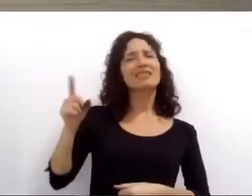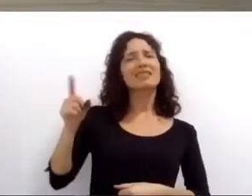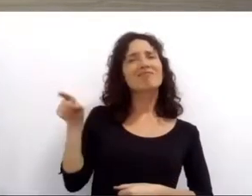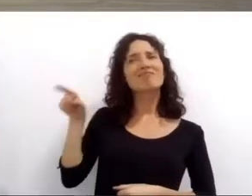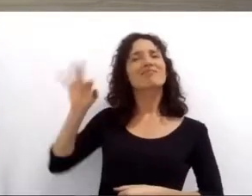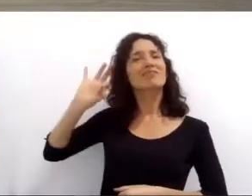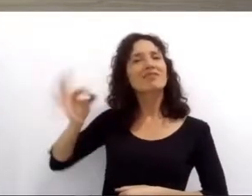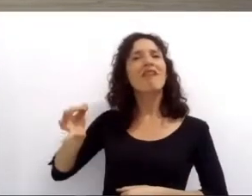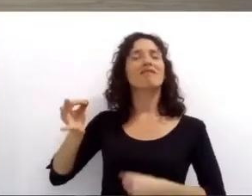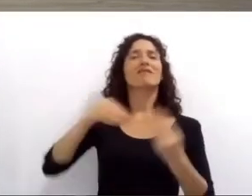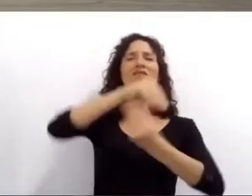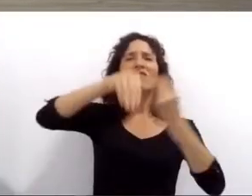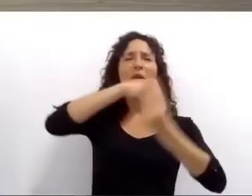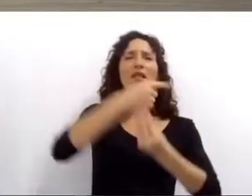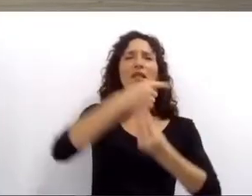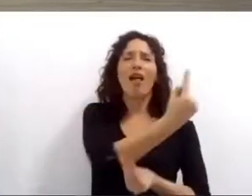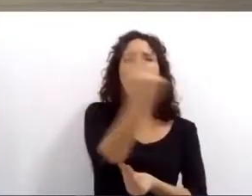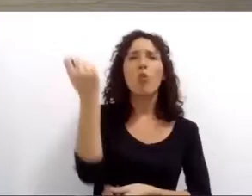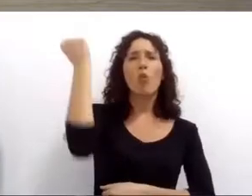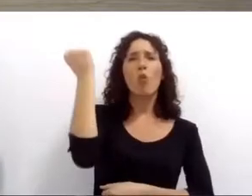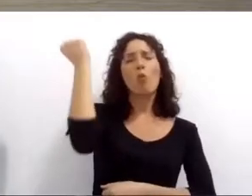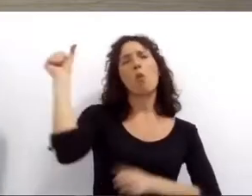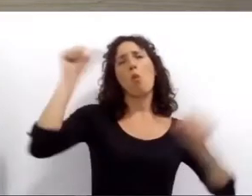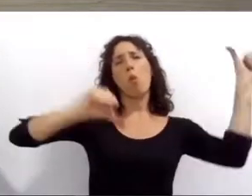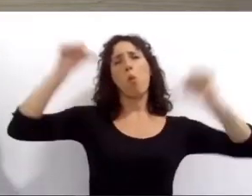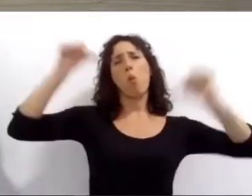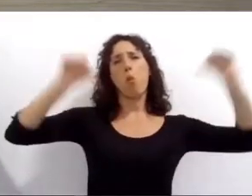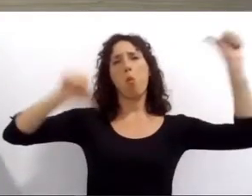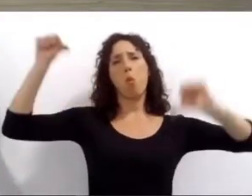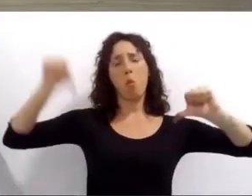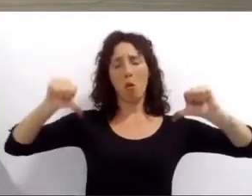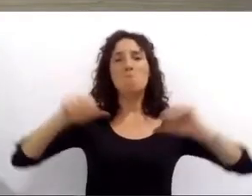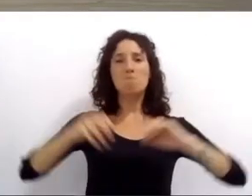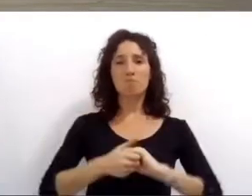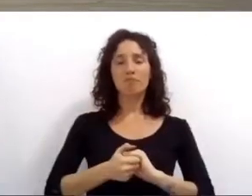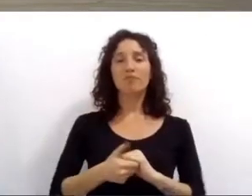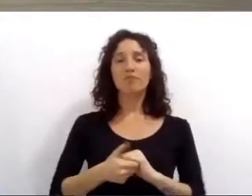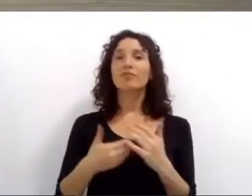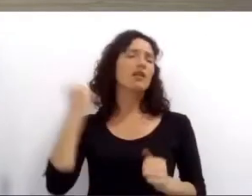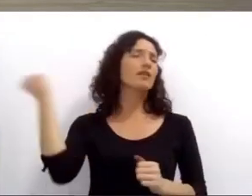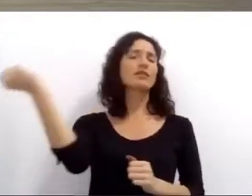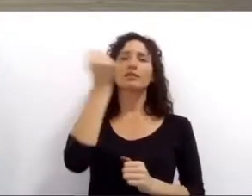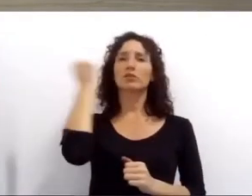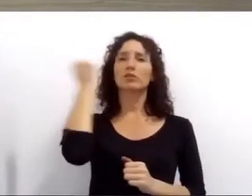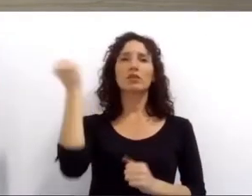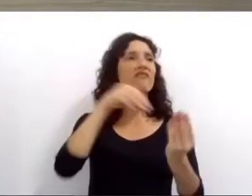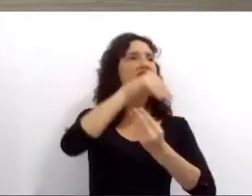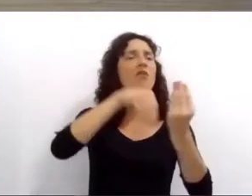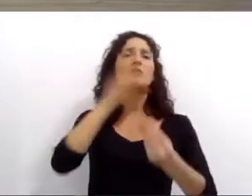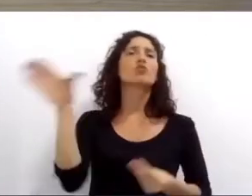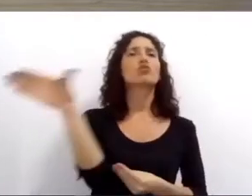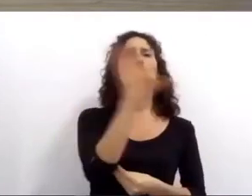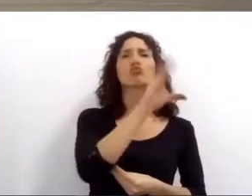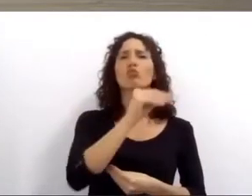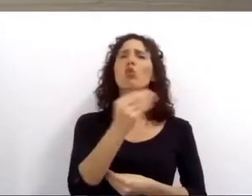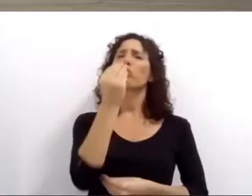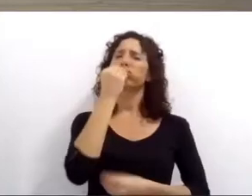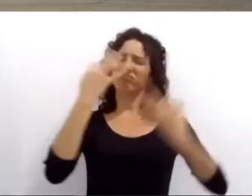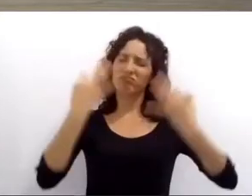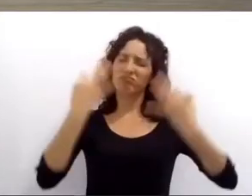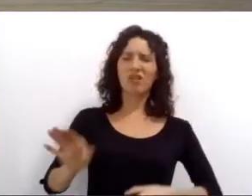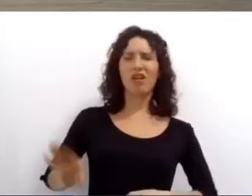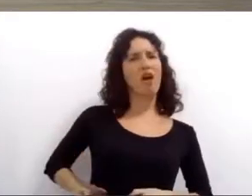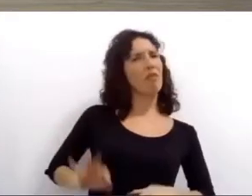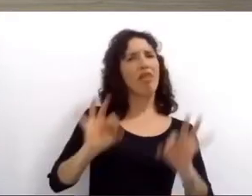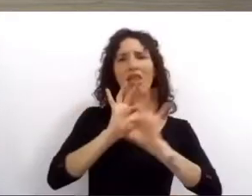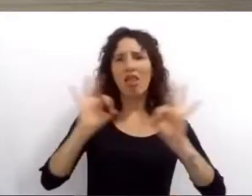prioridad fue garantizar que en cada hogar no falte un plato de comida. Todos nos unimos detrás ese objetivo.